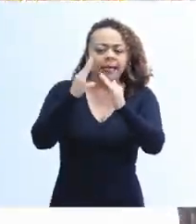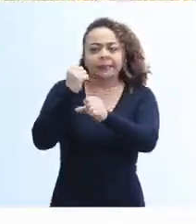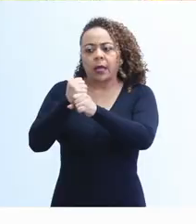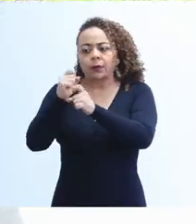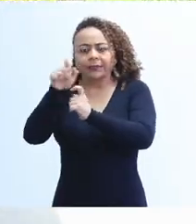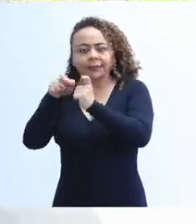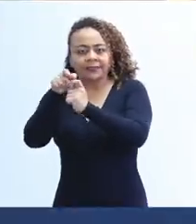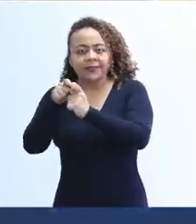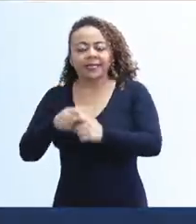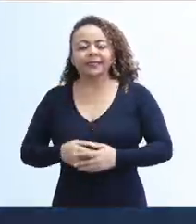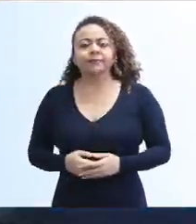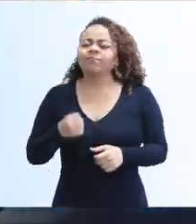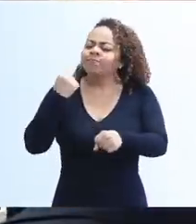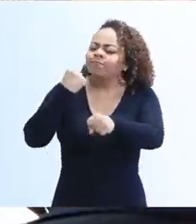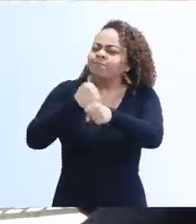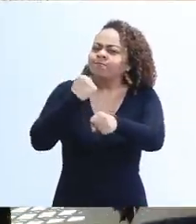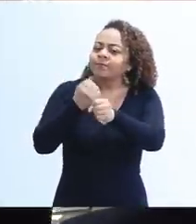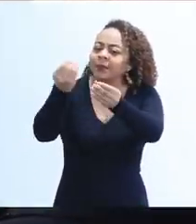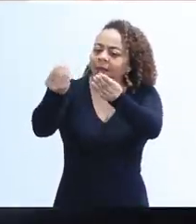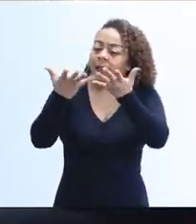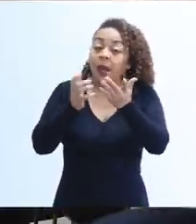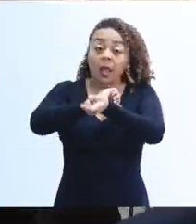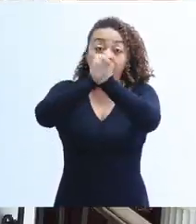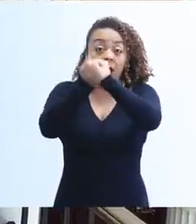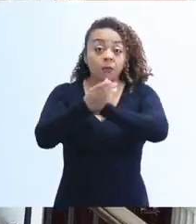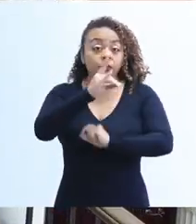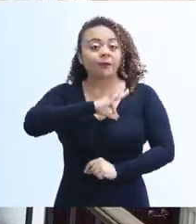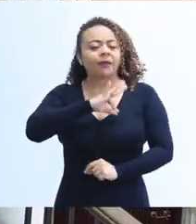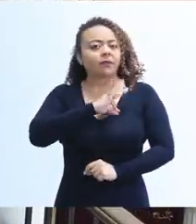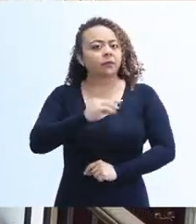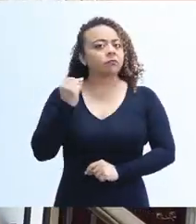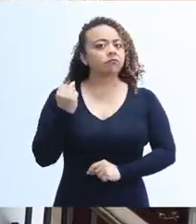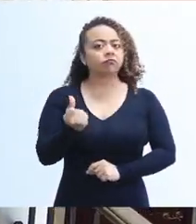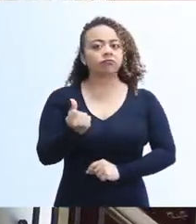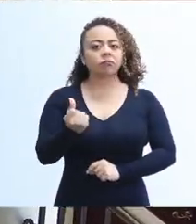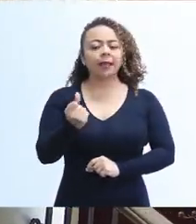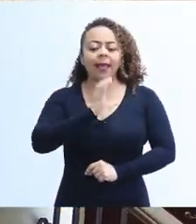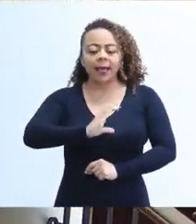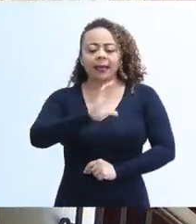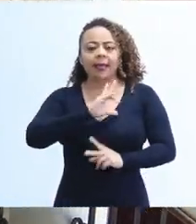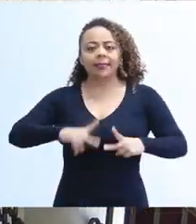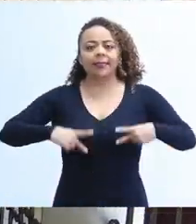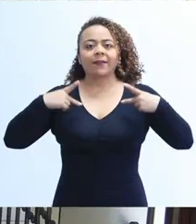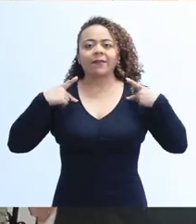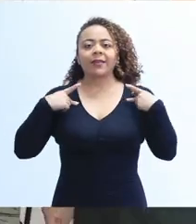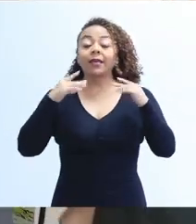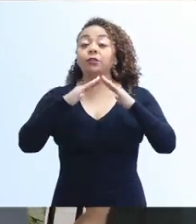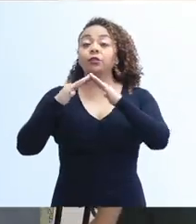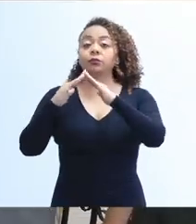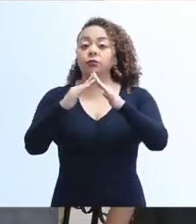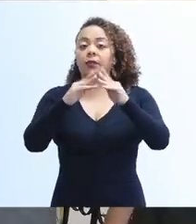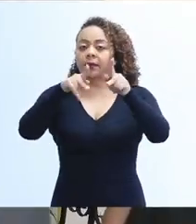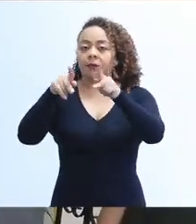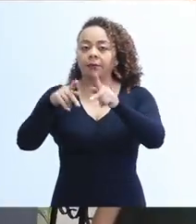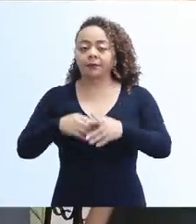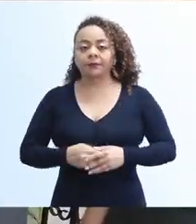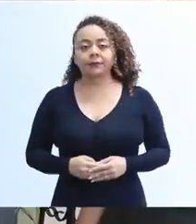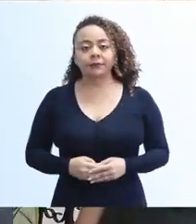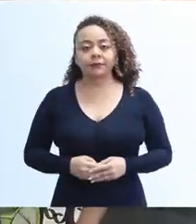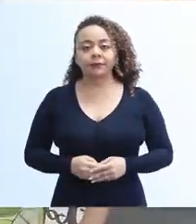y labores específicas. Trabajo que traerá cambios y beneficios inmediatos a la calidad de vida de la ciudadanía.